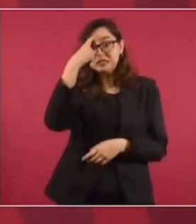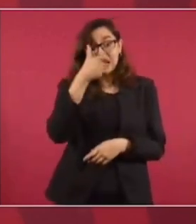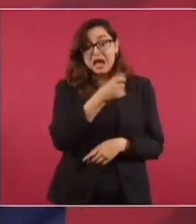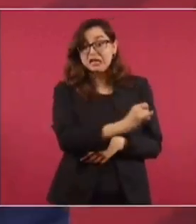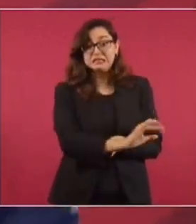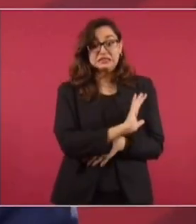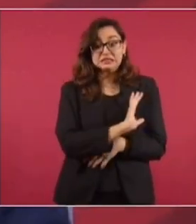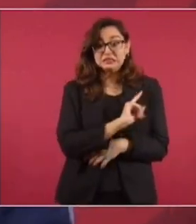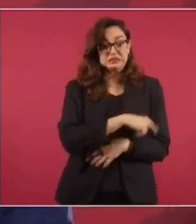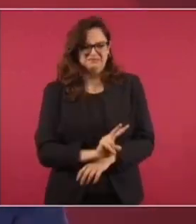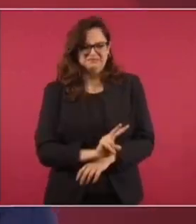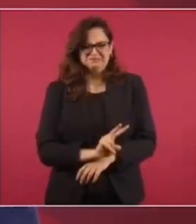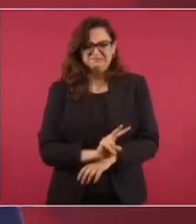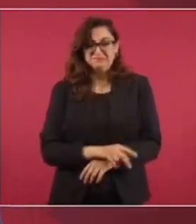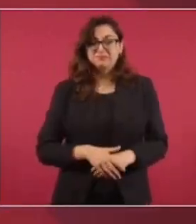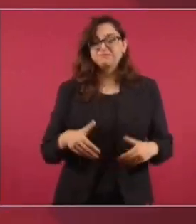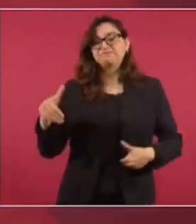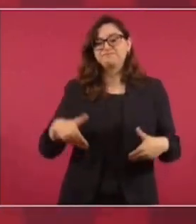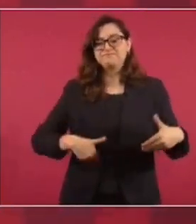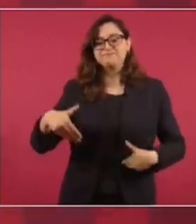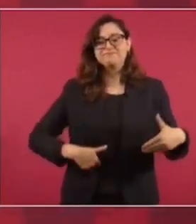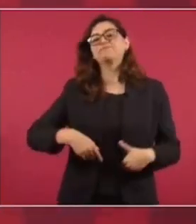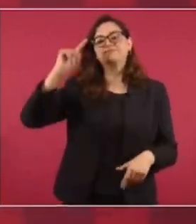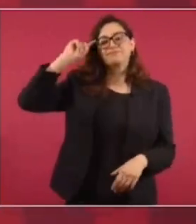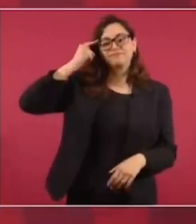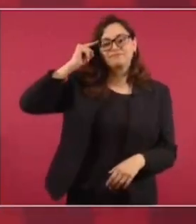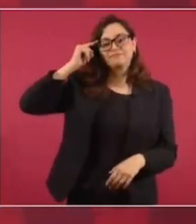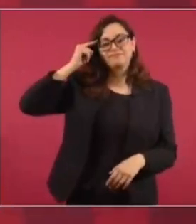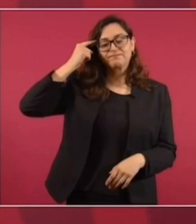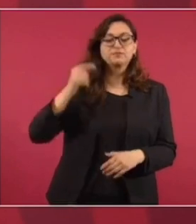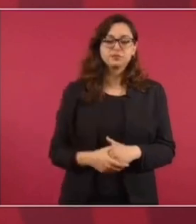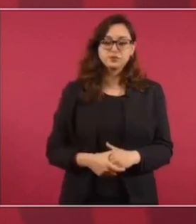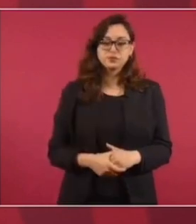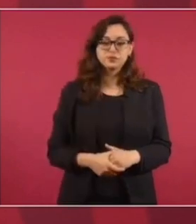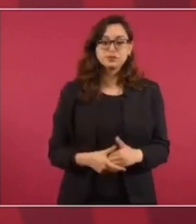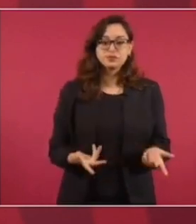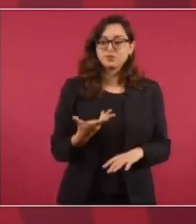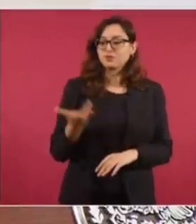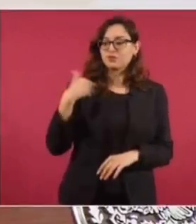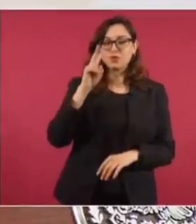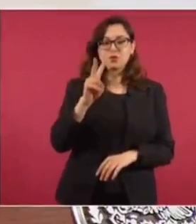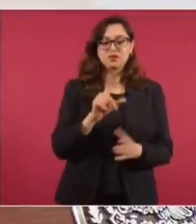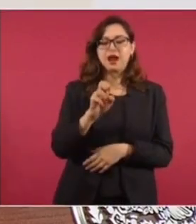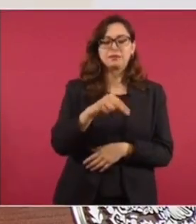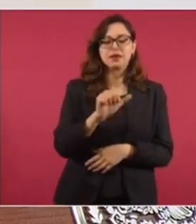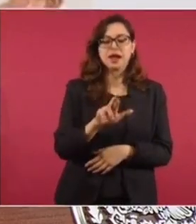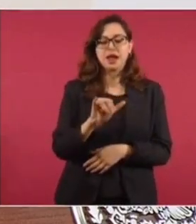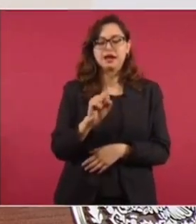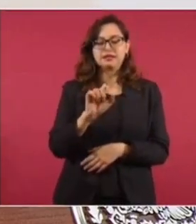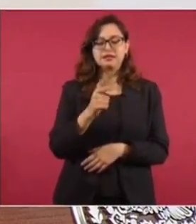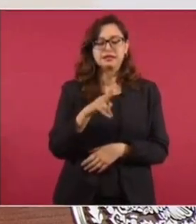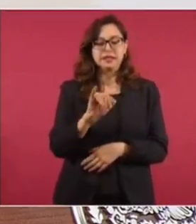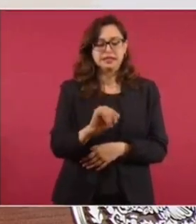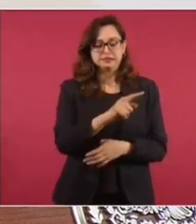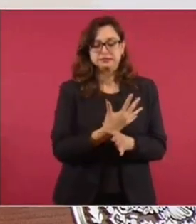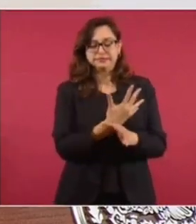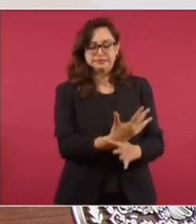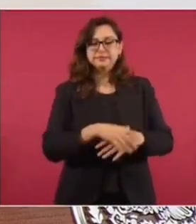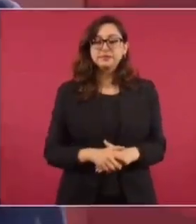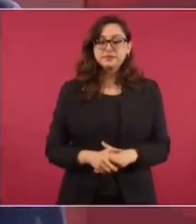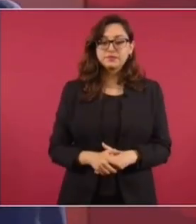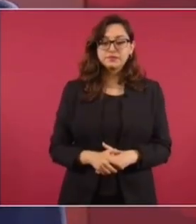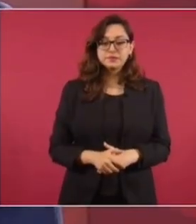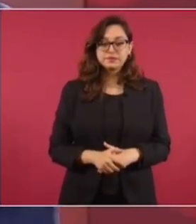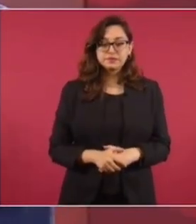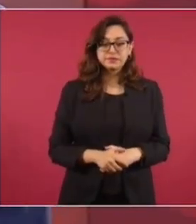Además hay expresiones de ese tipo. Y es mucha molestia, mucha molestia. El otro día estaba viendo un Twitter de Kevin Aristegui. Imagínense, como